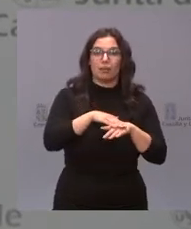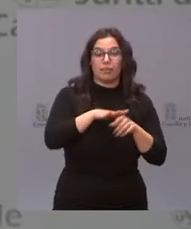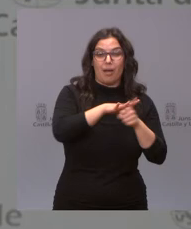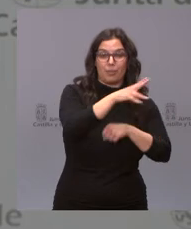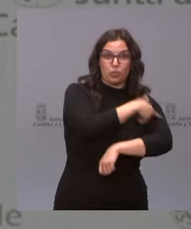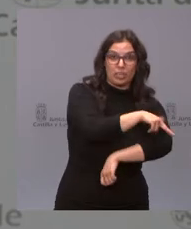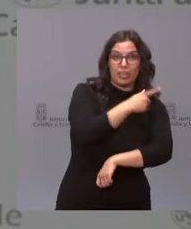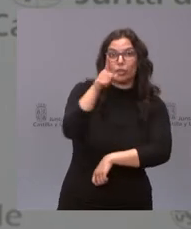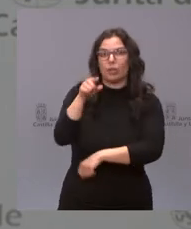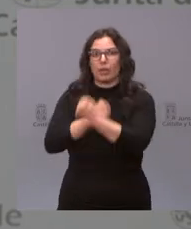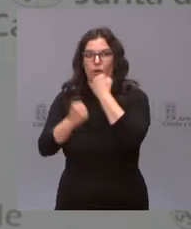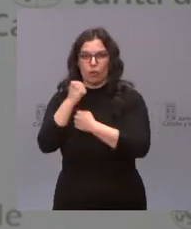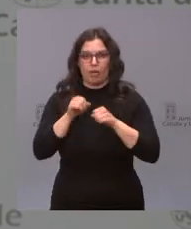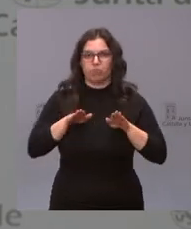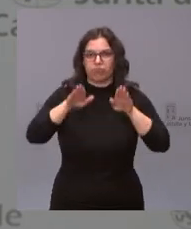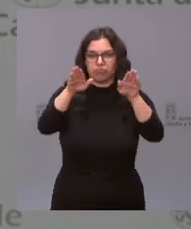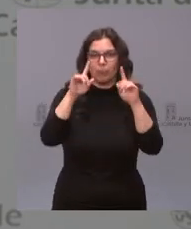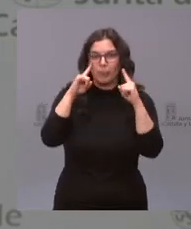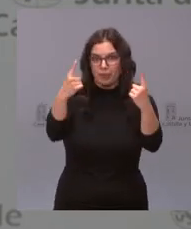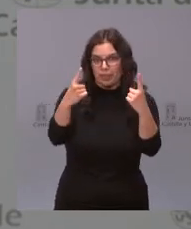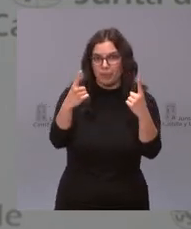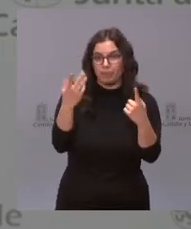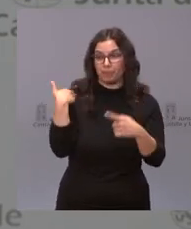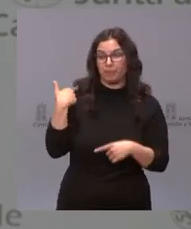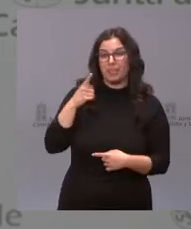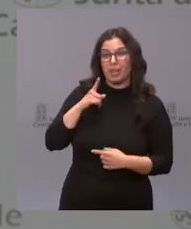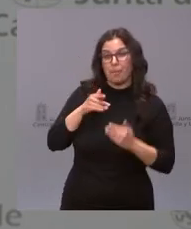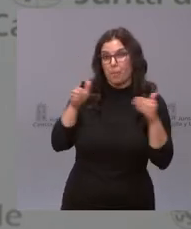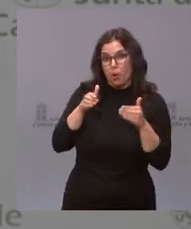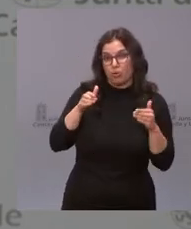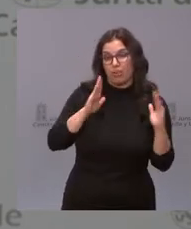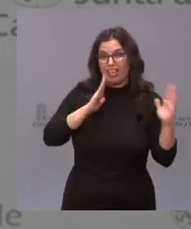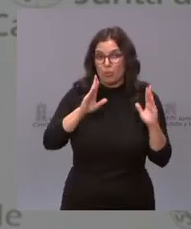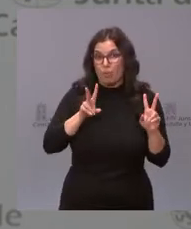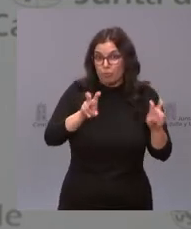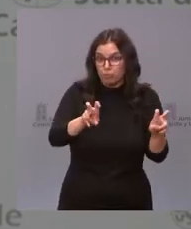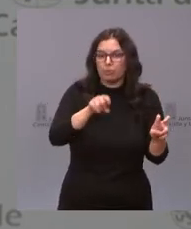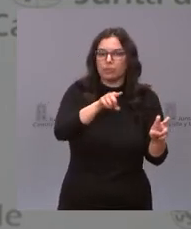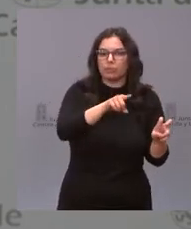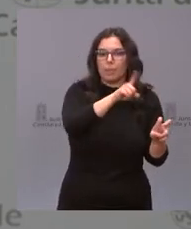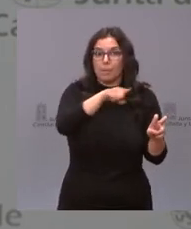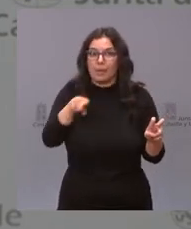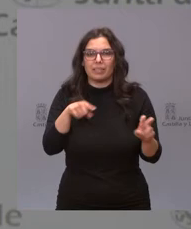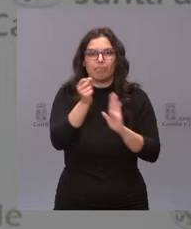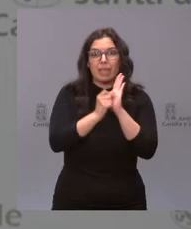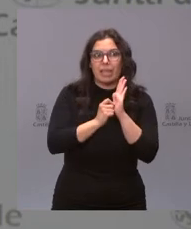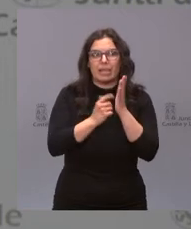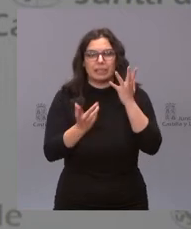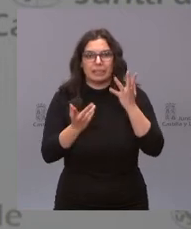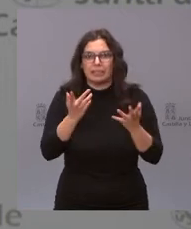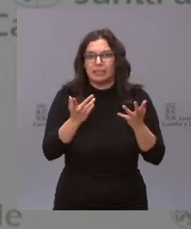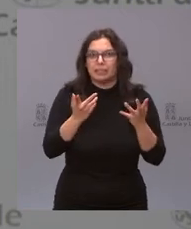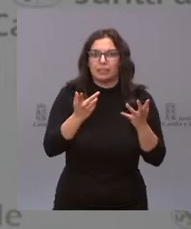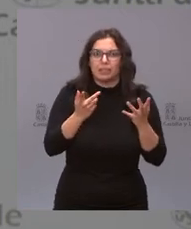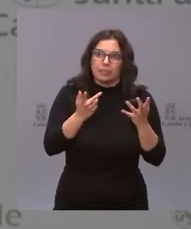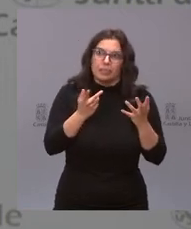económicos. Durante todos los primeros meses y la primera etapa de esta pandemia las medidas que se tomaban pues eran más